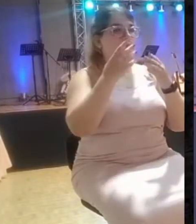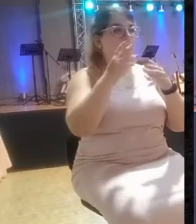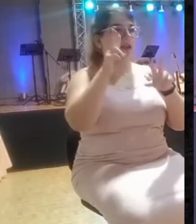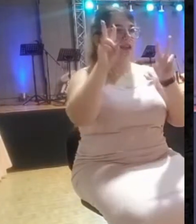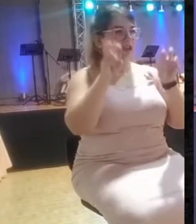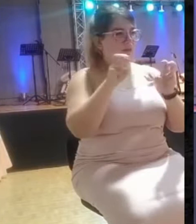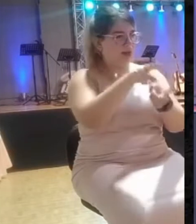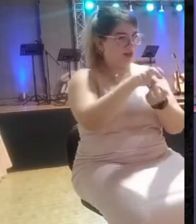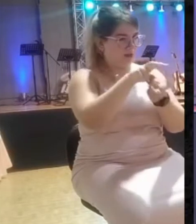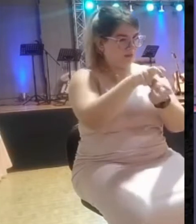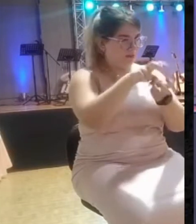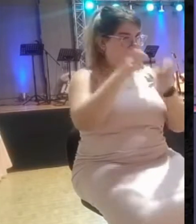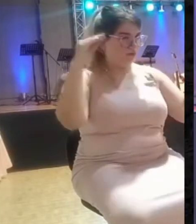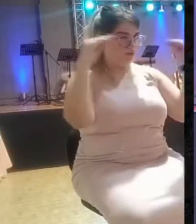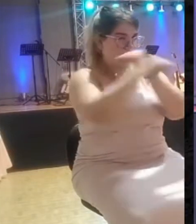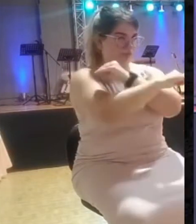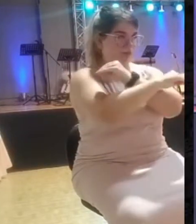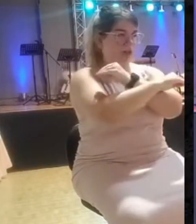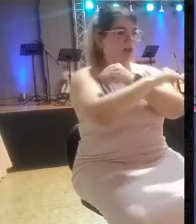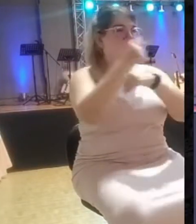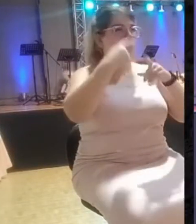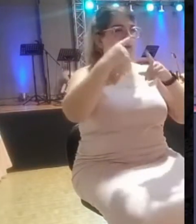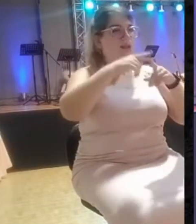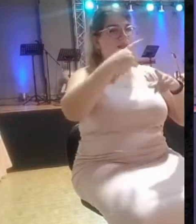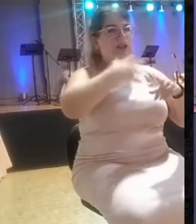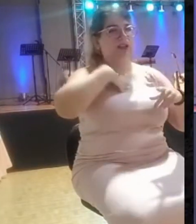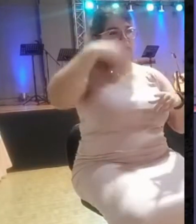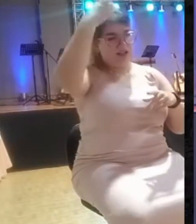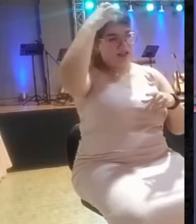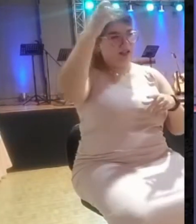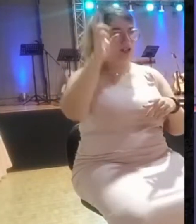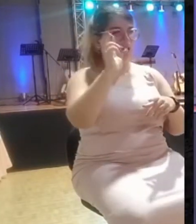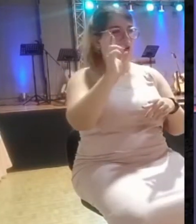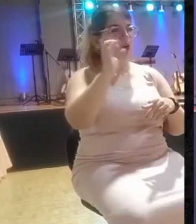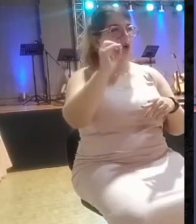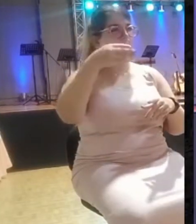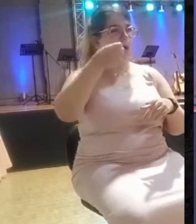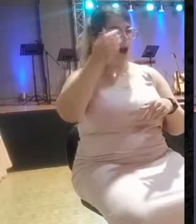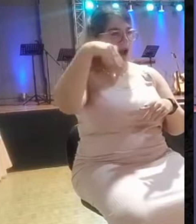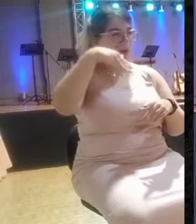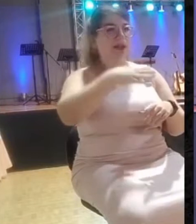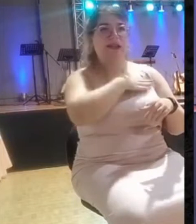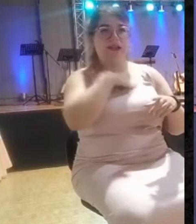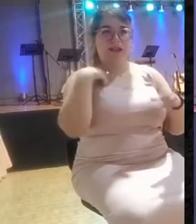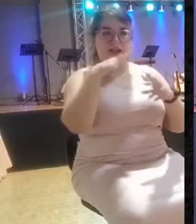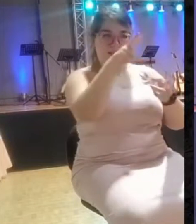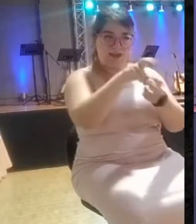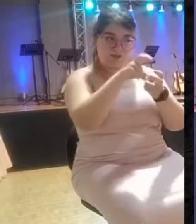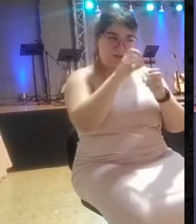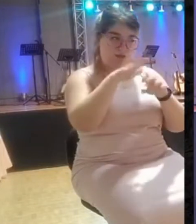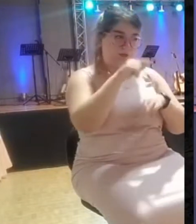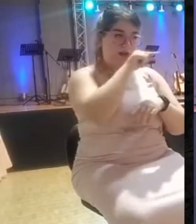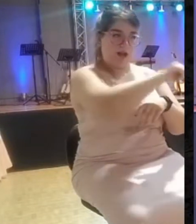que quería poner Roboán a Israel. Y entonces Jeroboán,